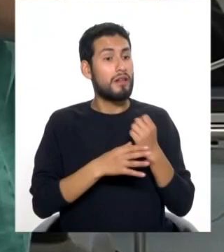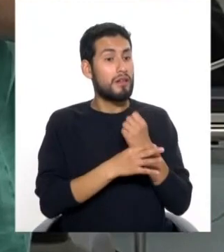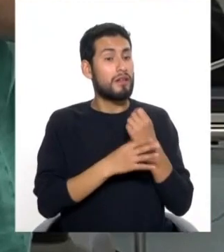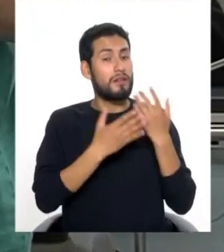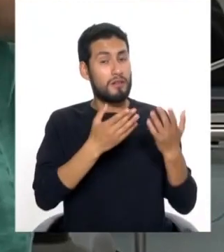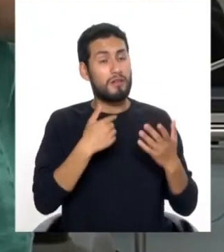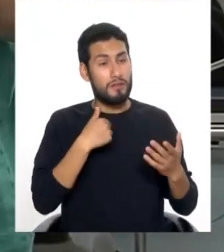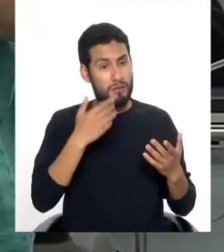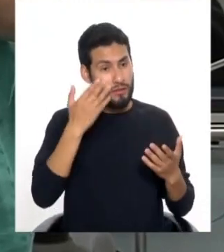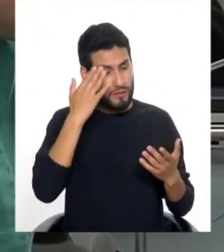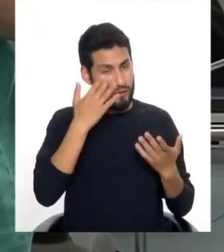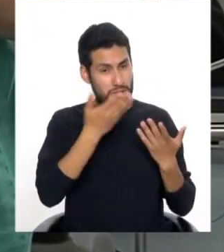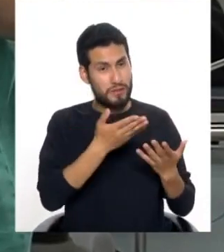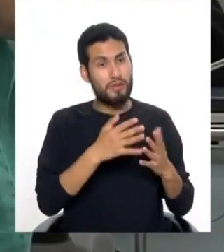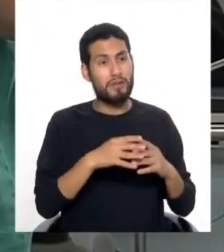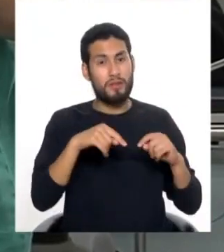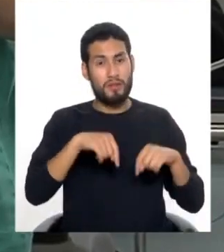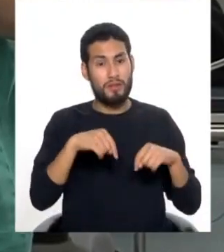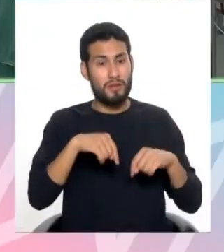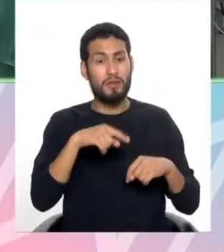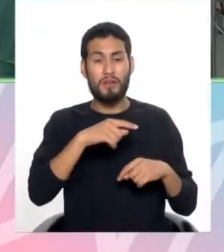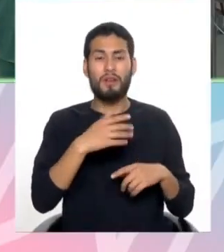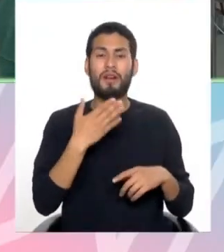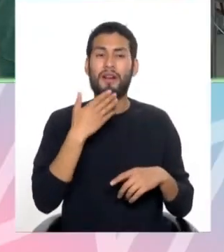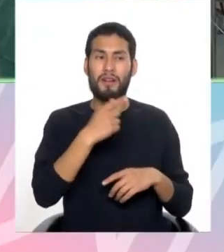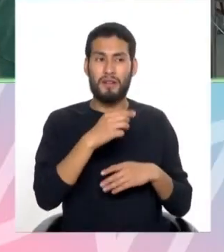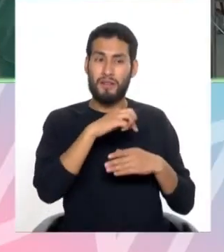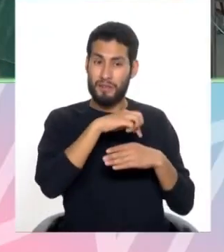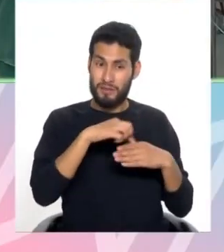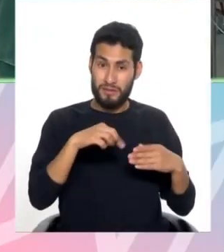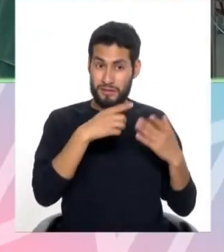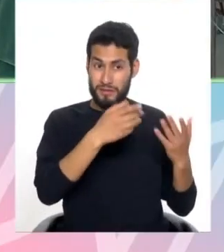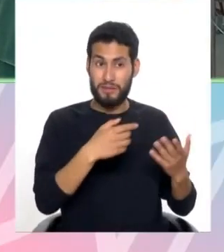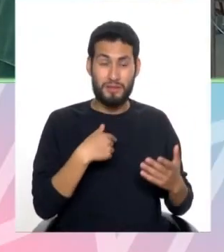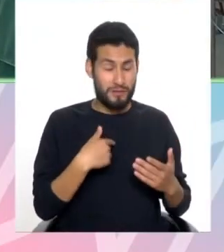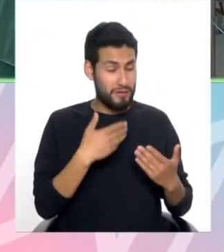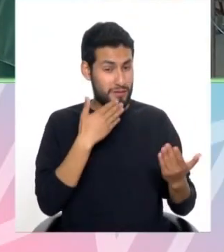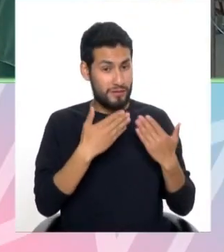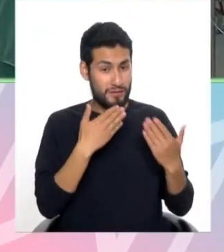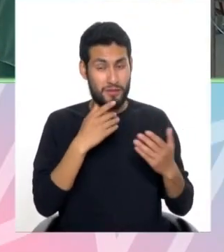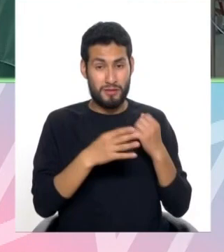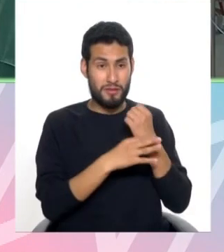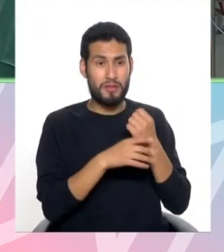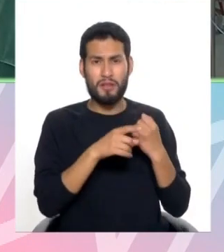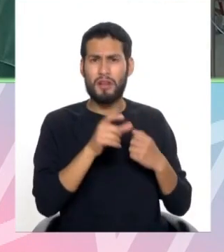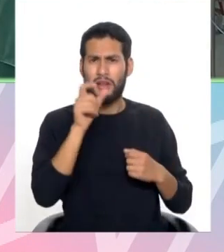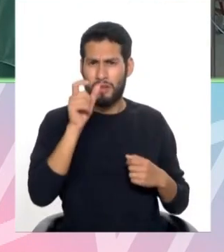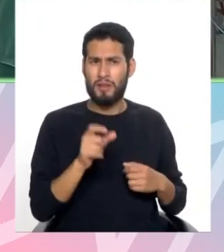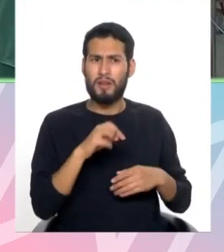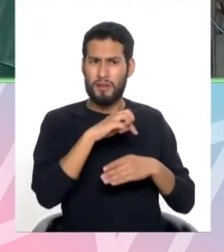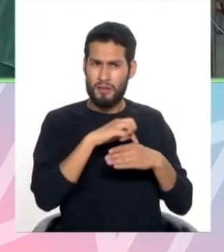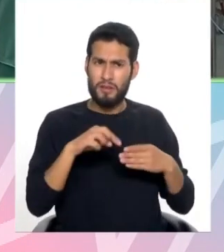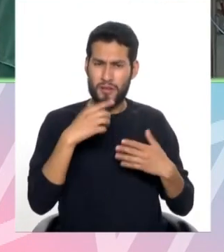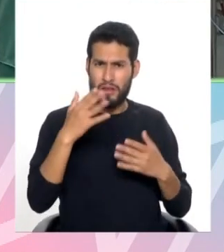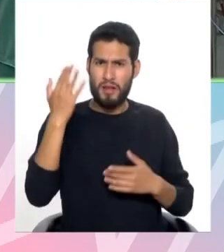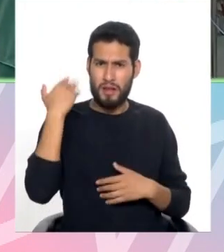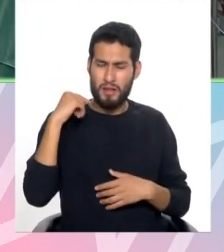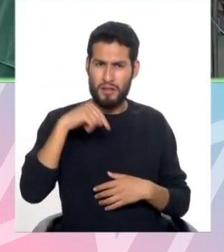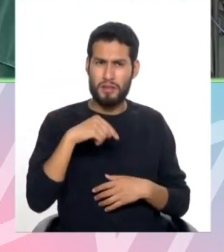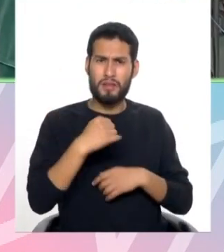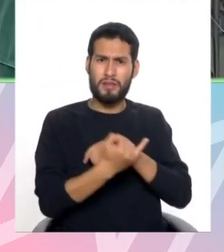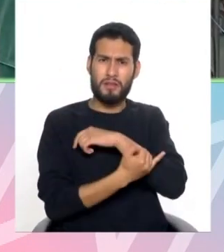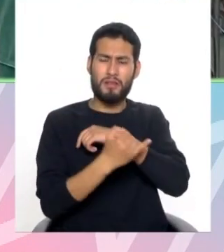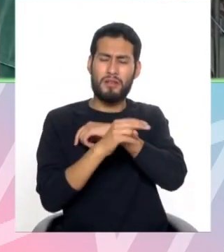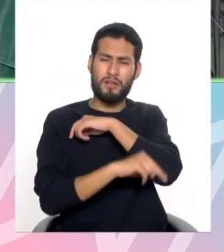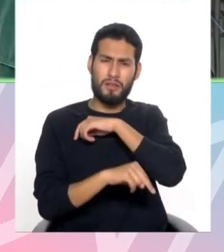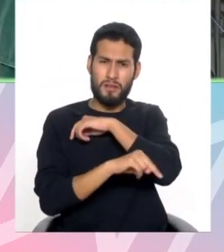Roxana, yo sé que el día de hoy la acompaña un especialista, por ahí estuve conversando con el doctor, es un especialista que también ha sido residente aquí en el Instituto